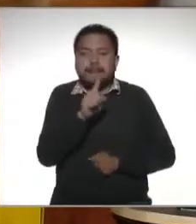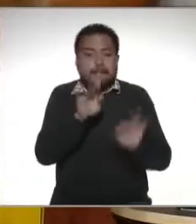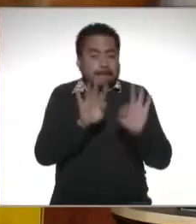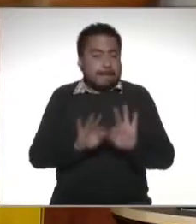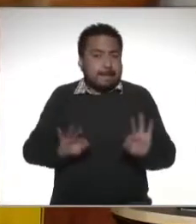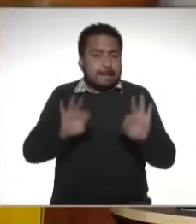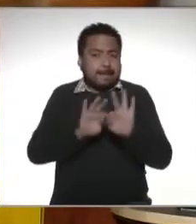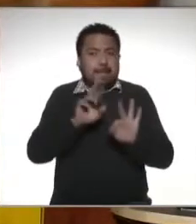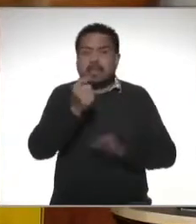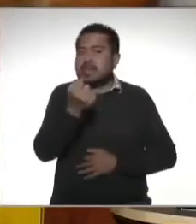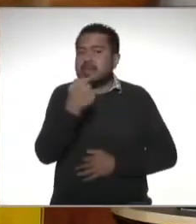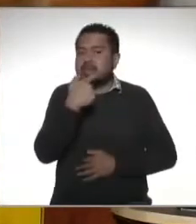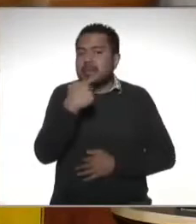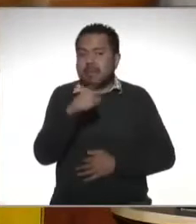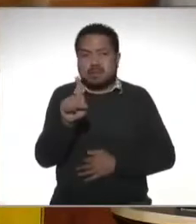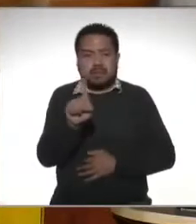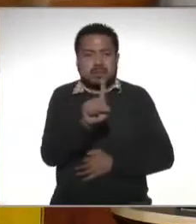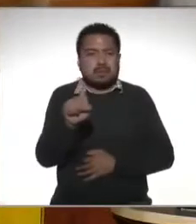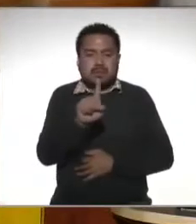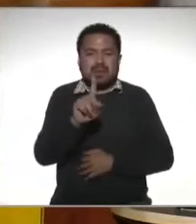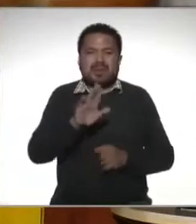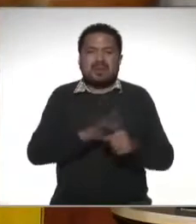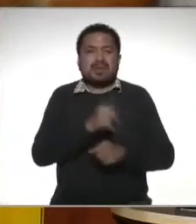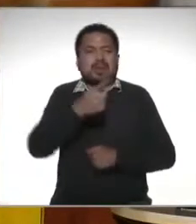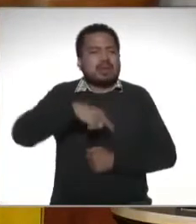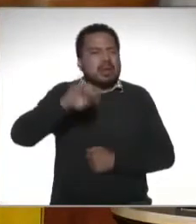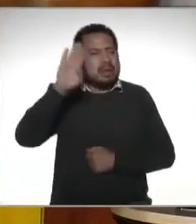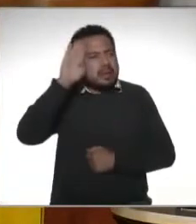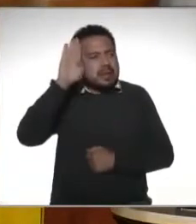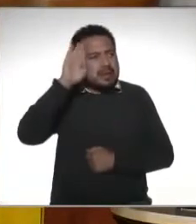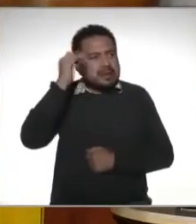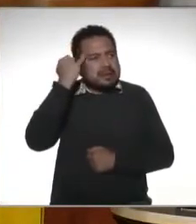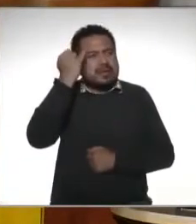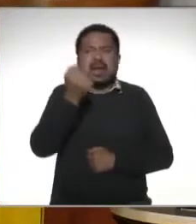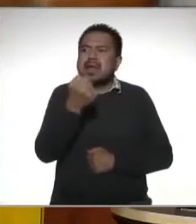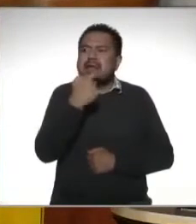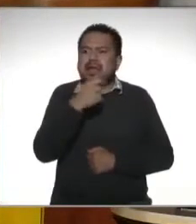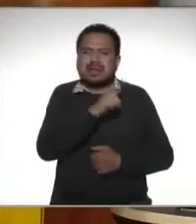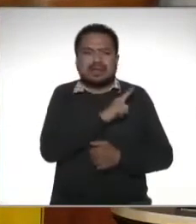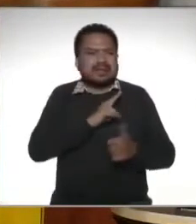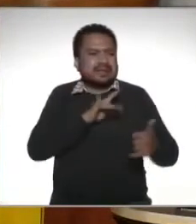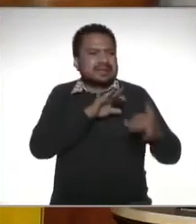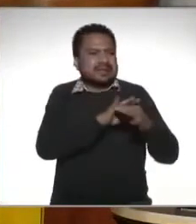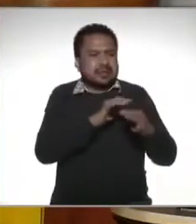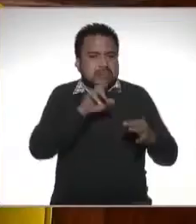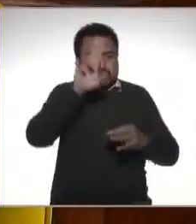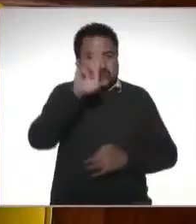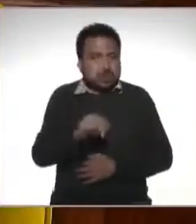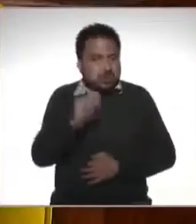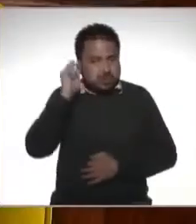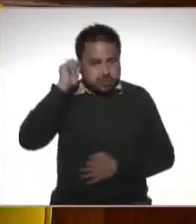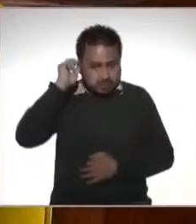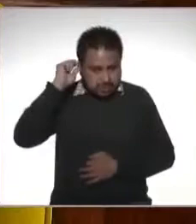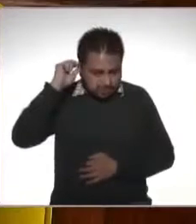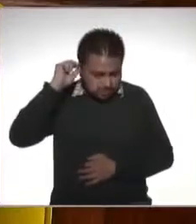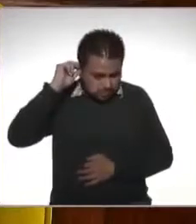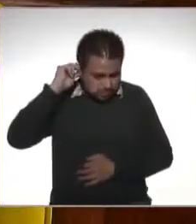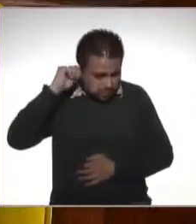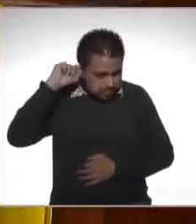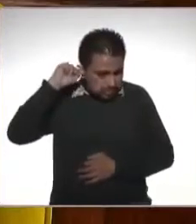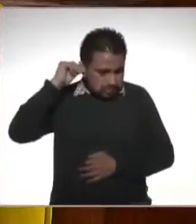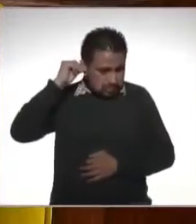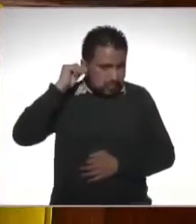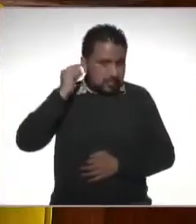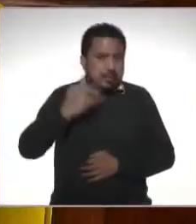no las medicinas porque luego tenemos esa idea de que las medicinas que tienen que ver con la salud y eso no y hay temas